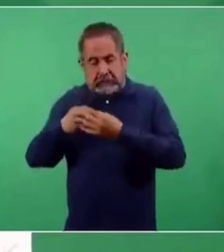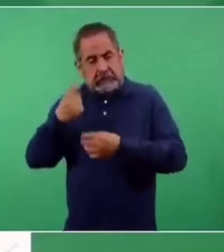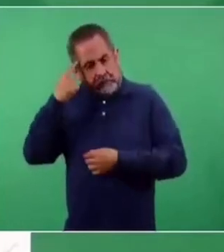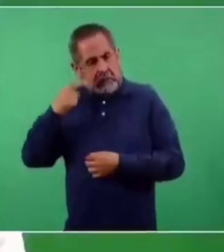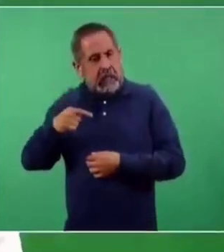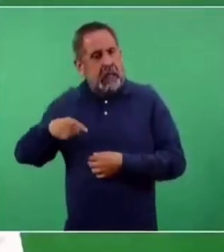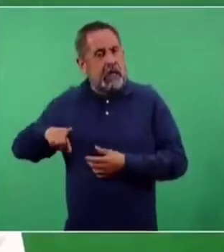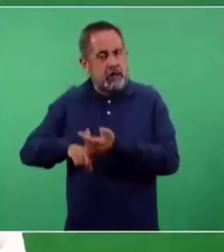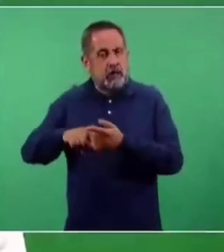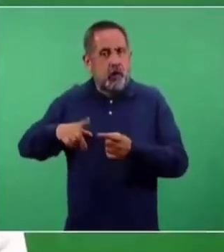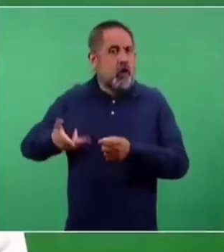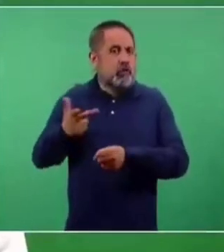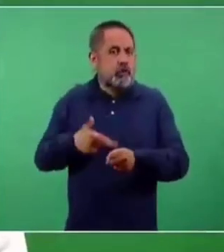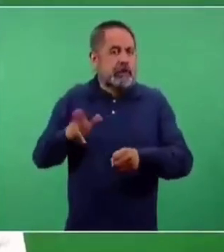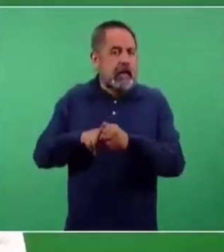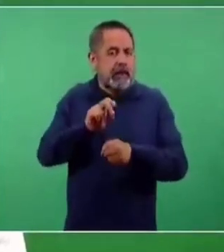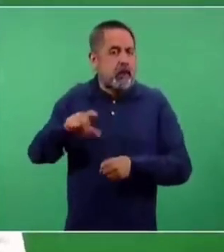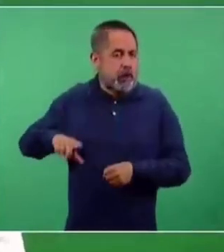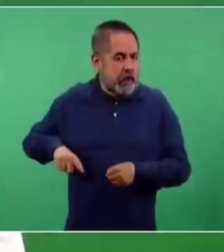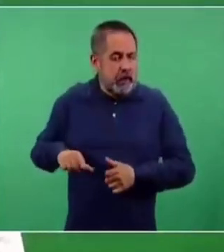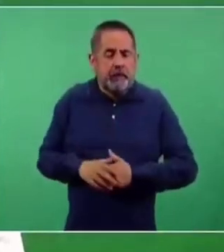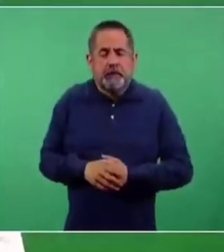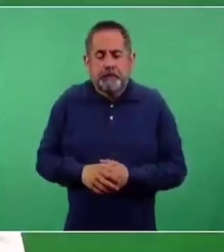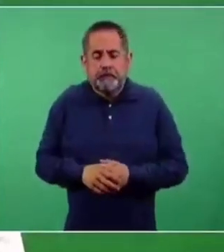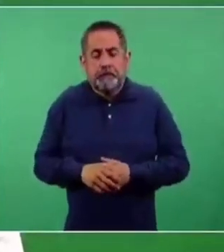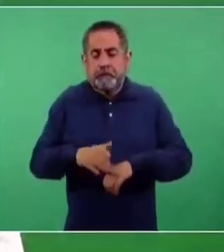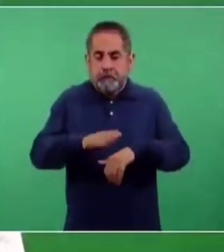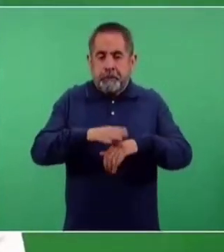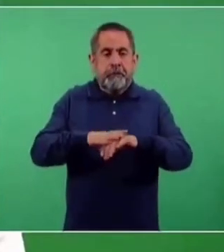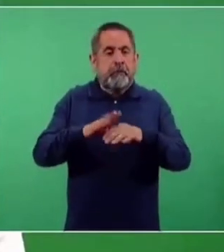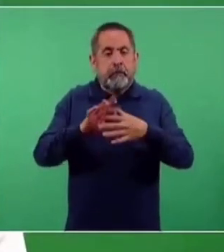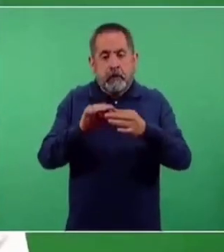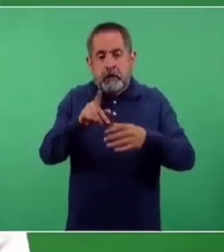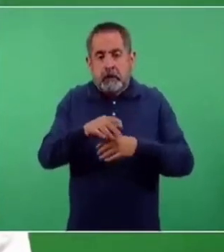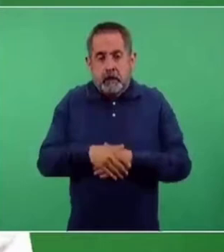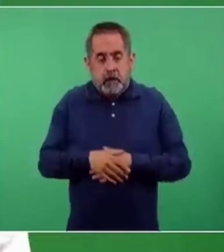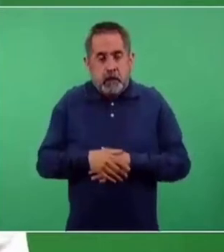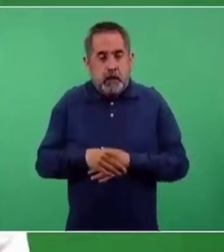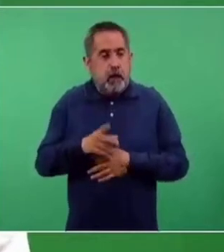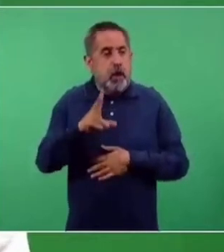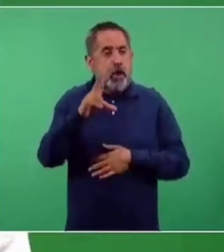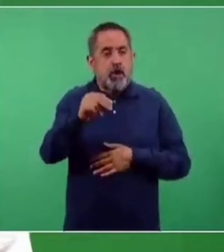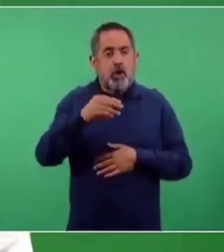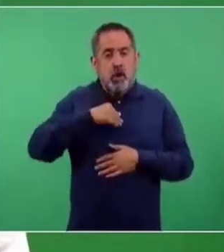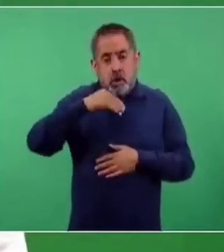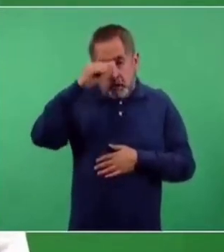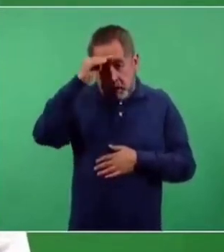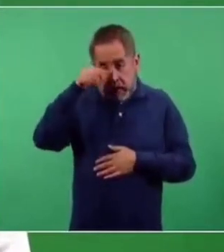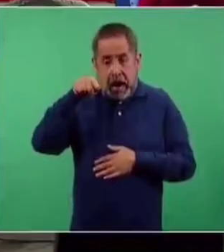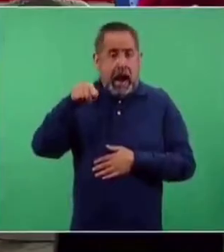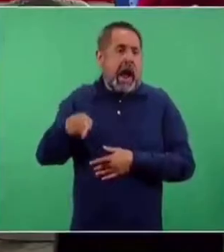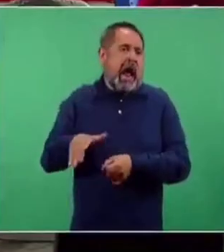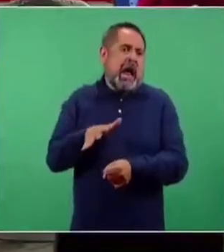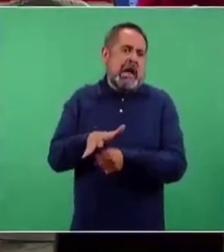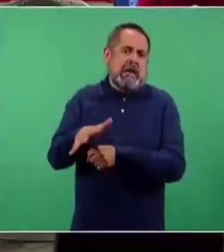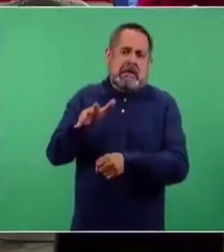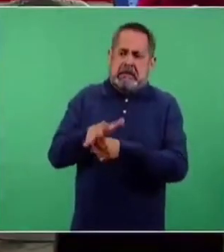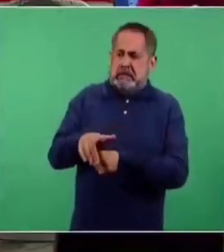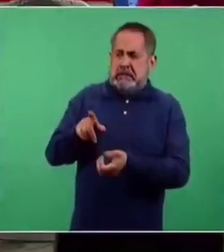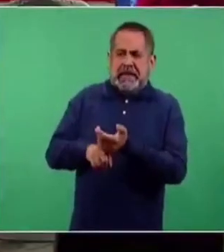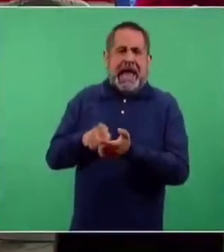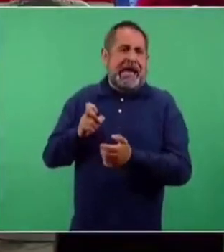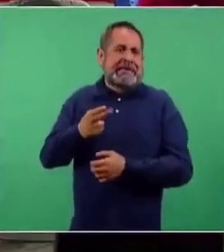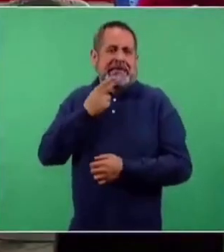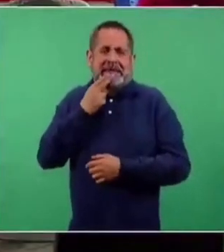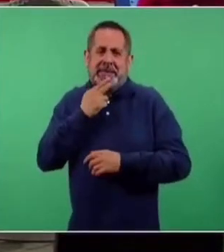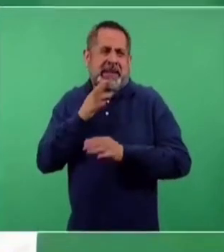Destacamos, como lo dijimos el jueves, la importancia de no sobreestimar o sobredimensionar al REN de CIVIR